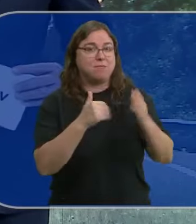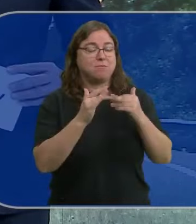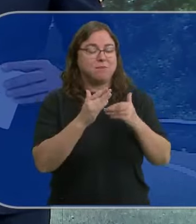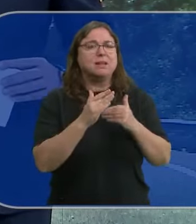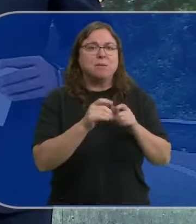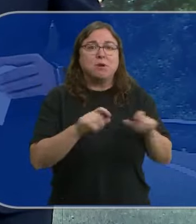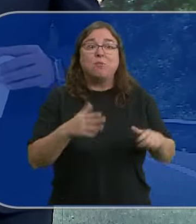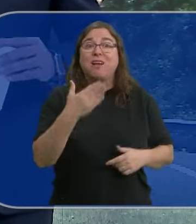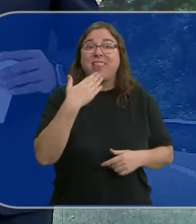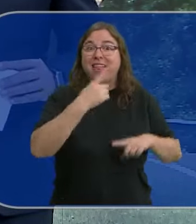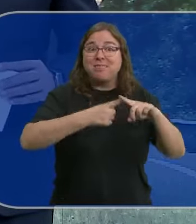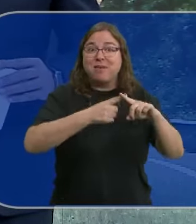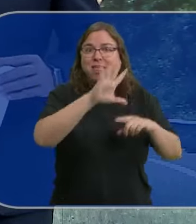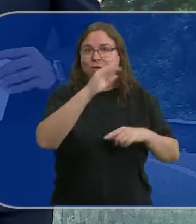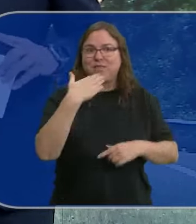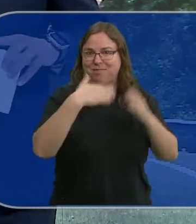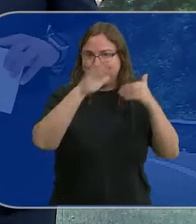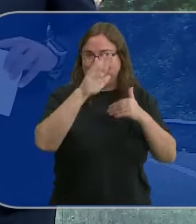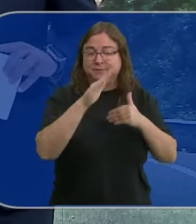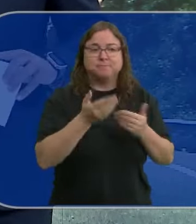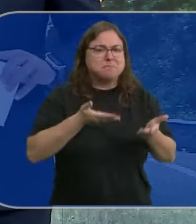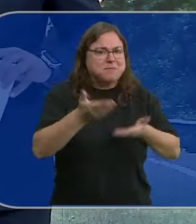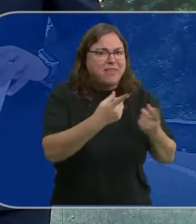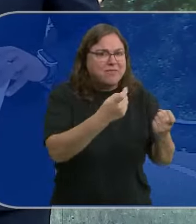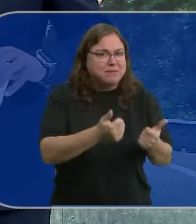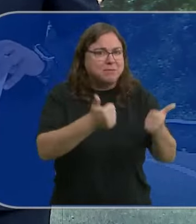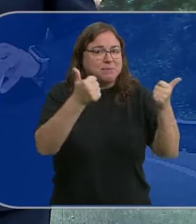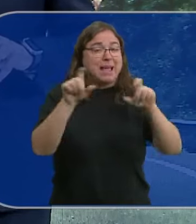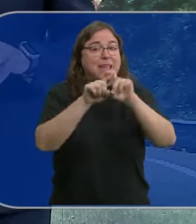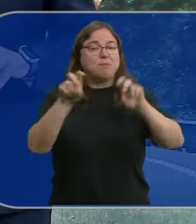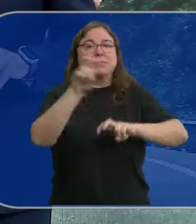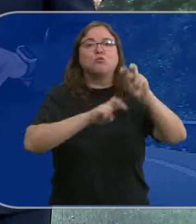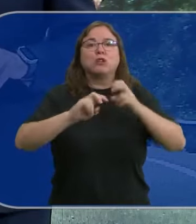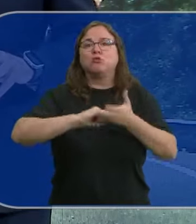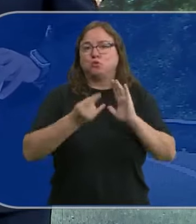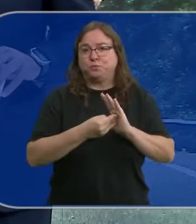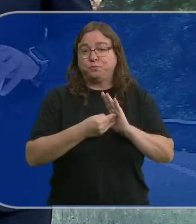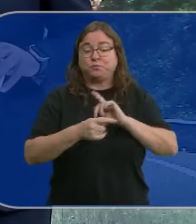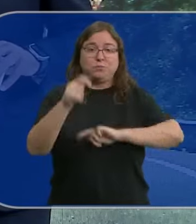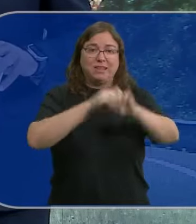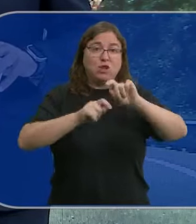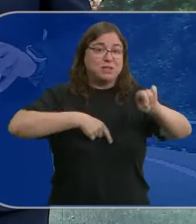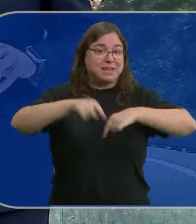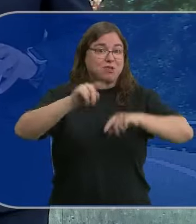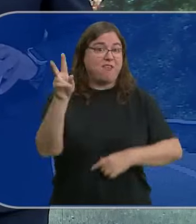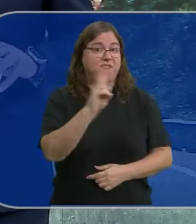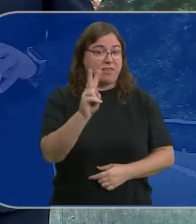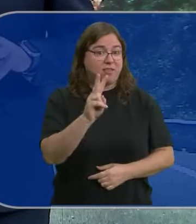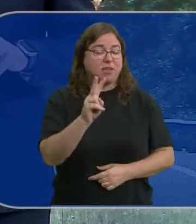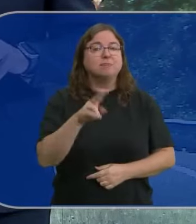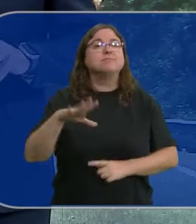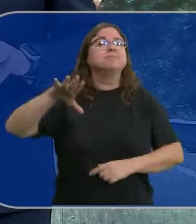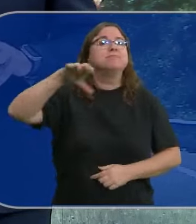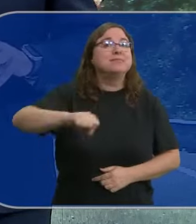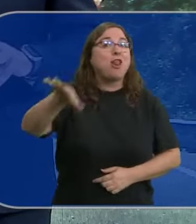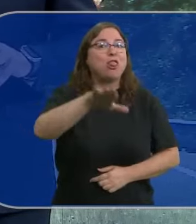media de los profesionales supera los 50 años. Con una demanda creciente, las empresas buscan soluciones. La Asociación de Transportistas de Valladolid las está